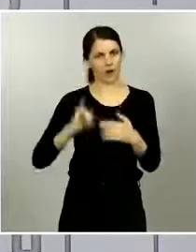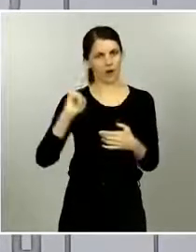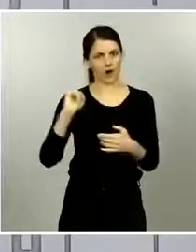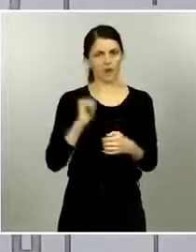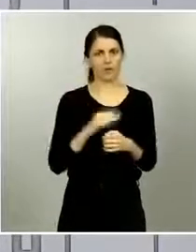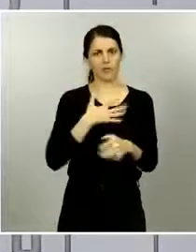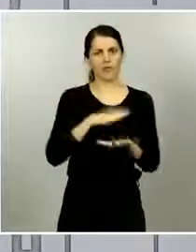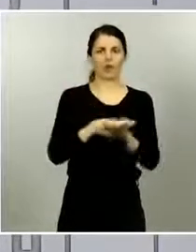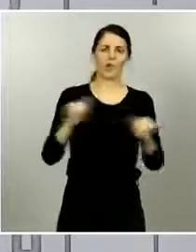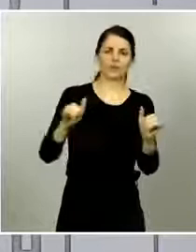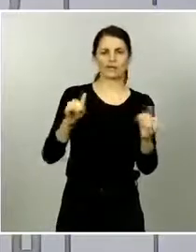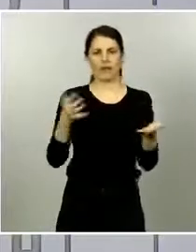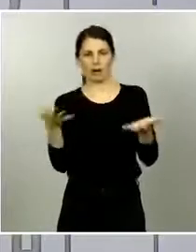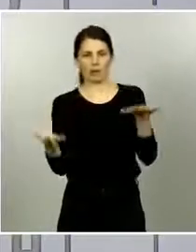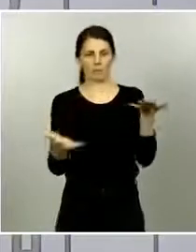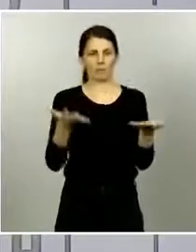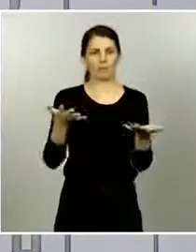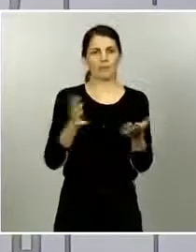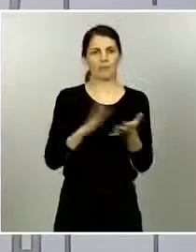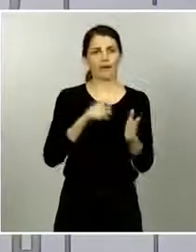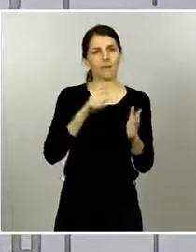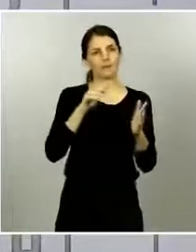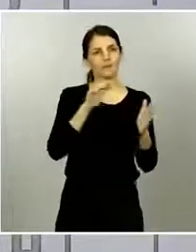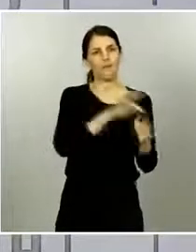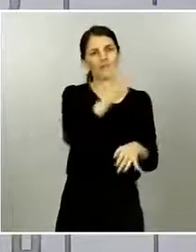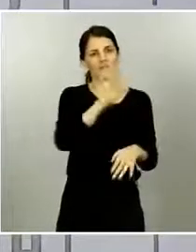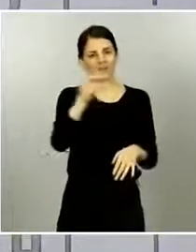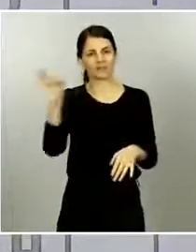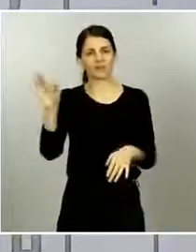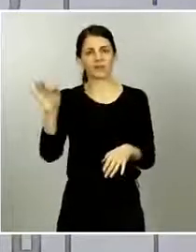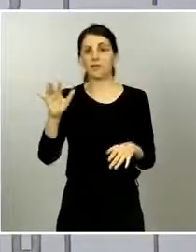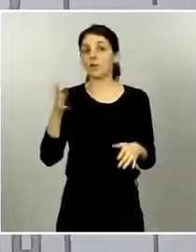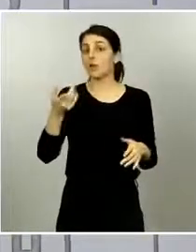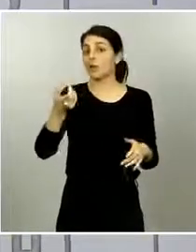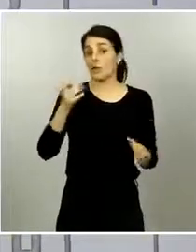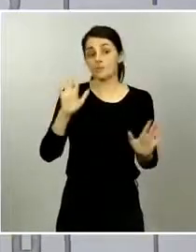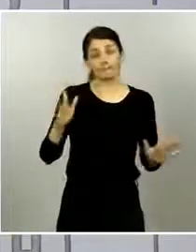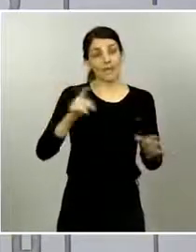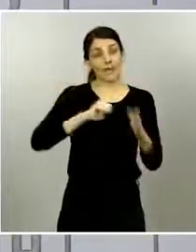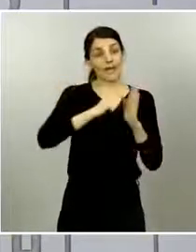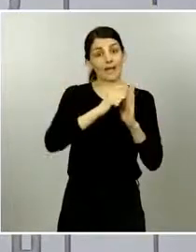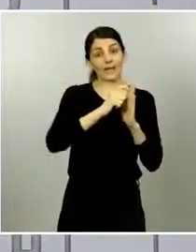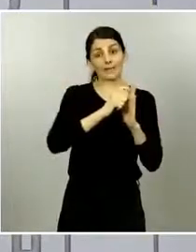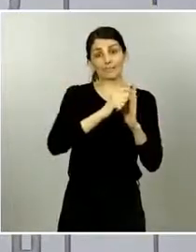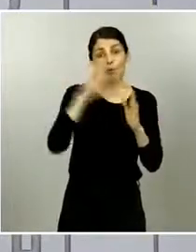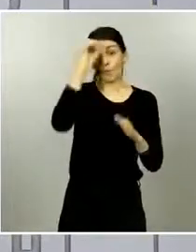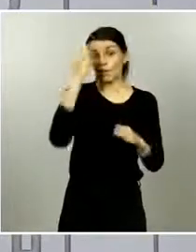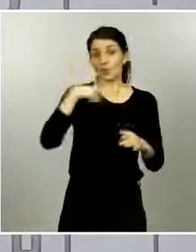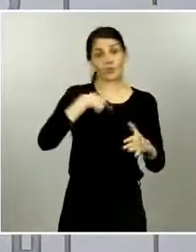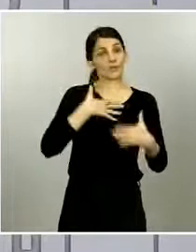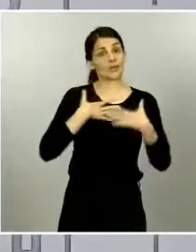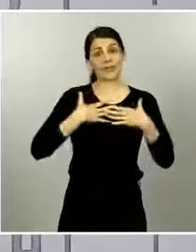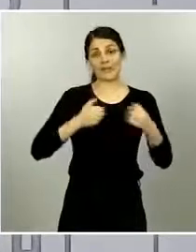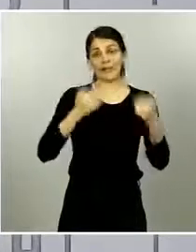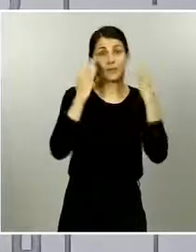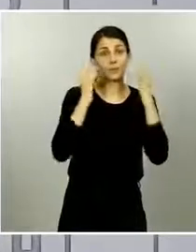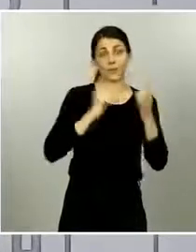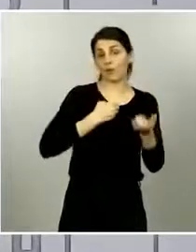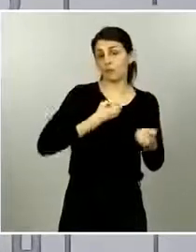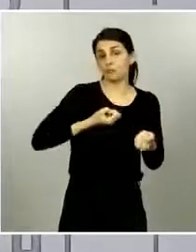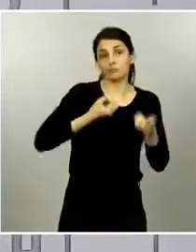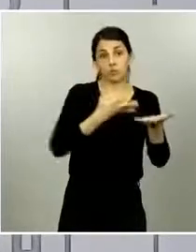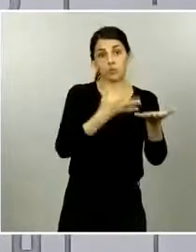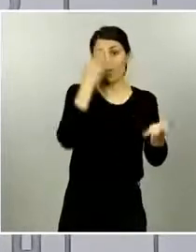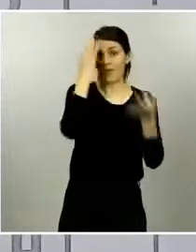pero como digo hay muchos otros que pueden compensar parcialmente desde el punto de vista sanitario nosotros damos nuestro criterio sanitario